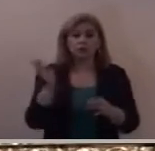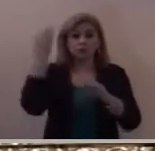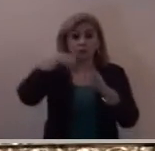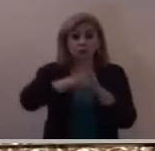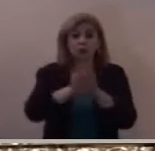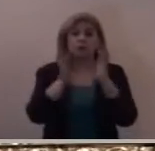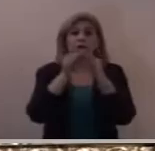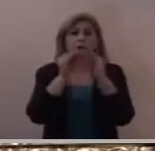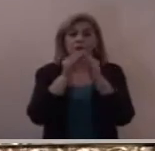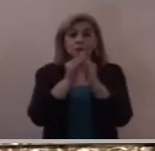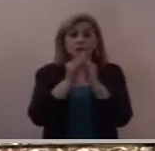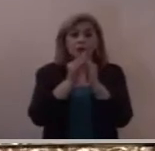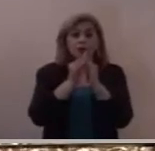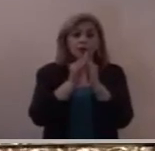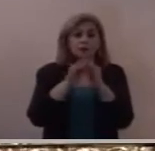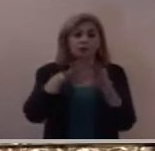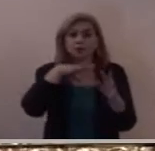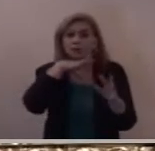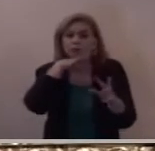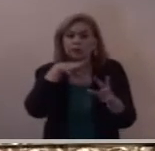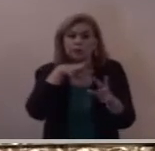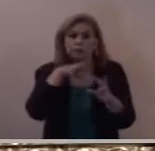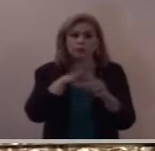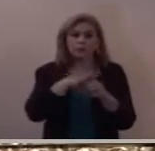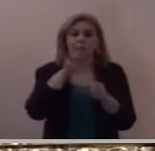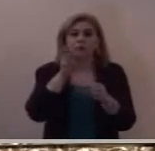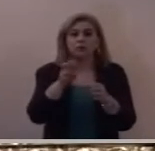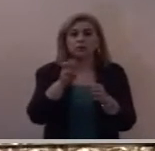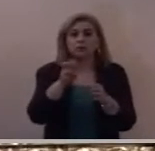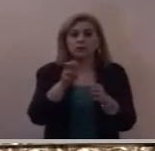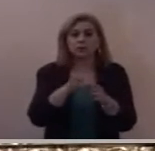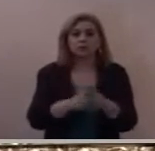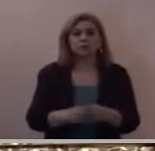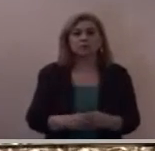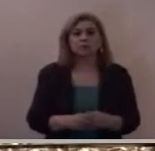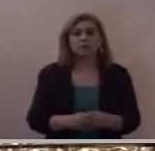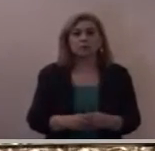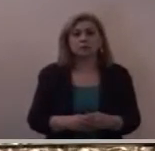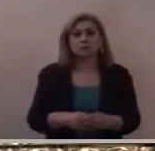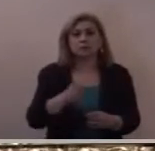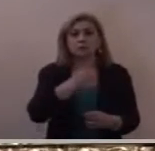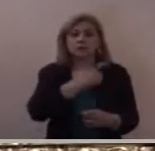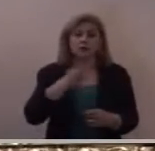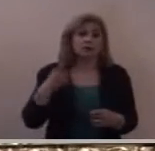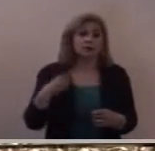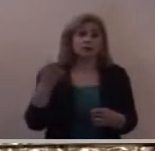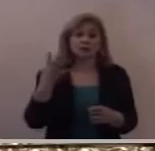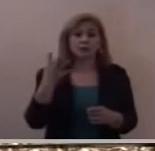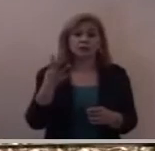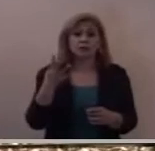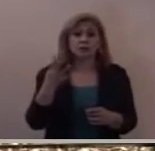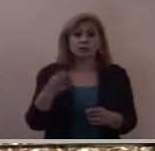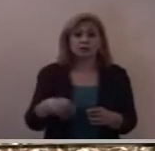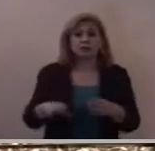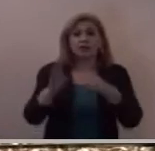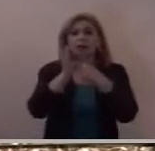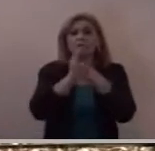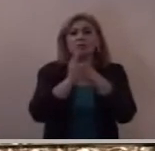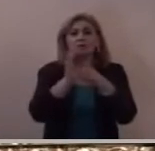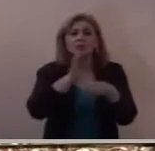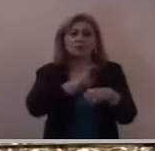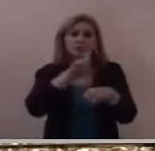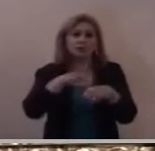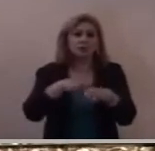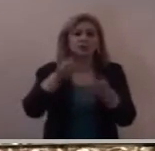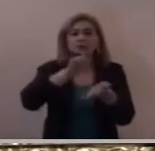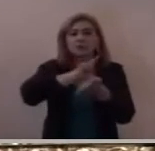para la oración vespertina tenía que hacer un rito de purificación y de